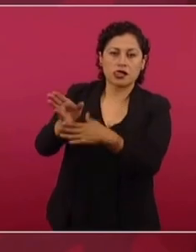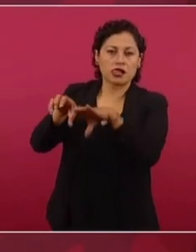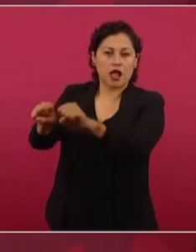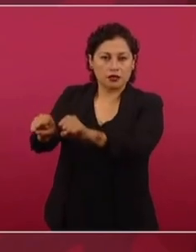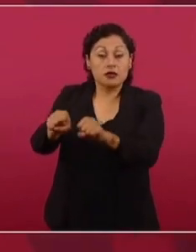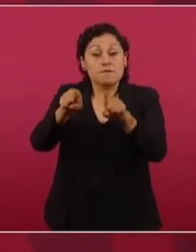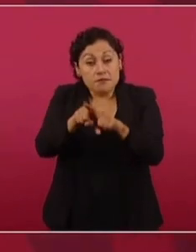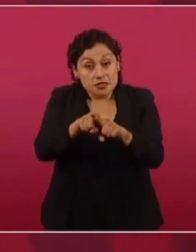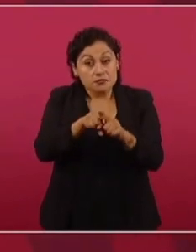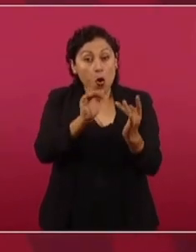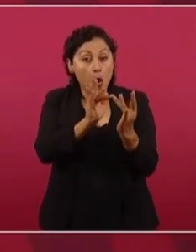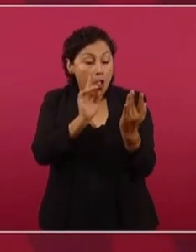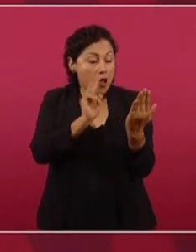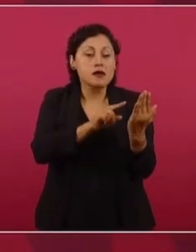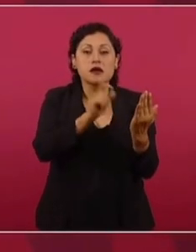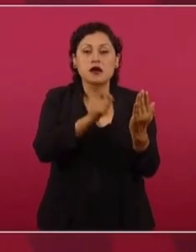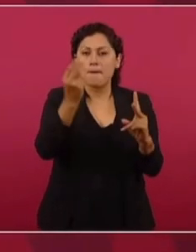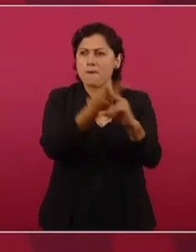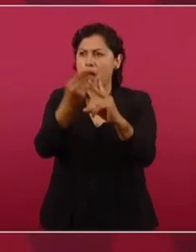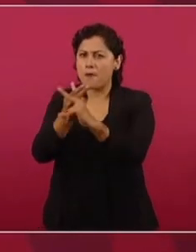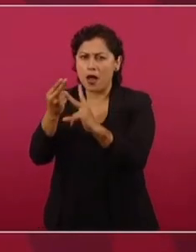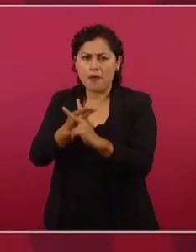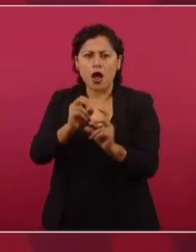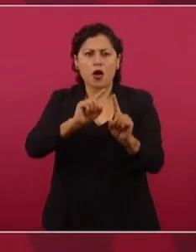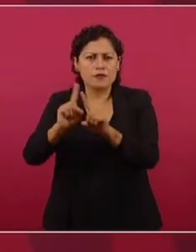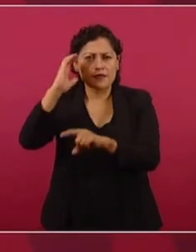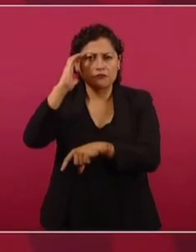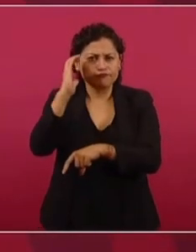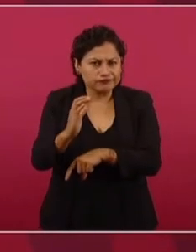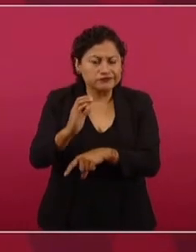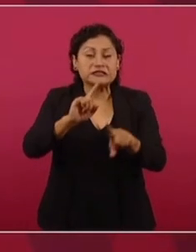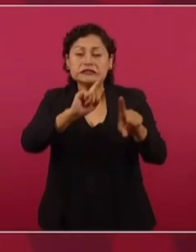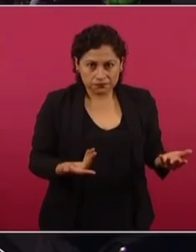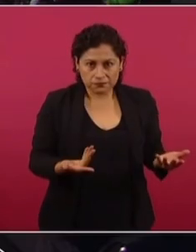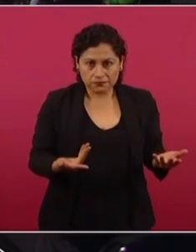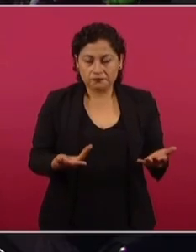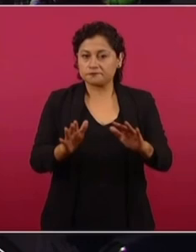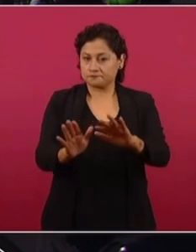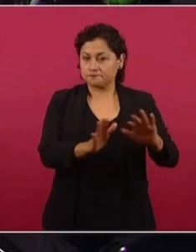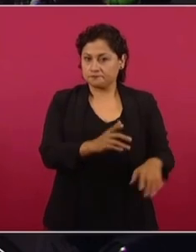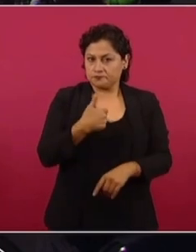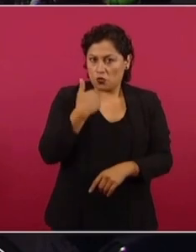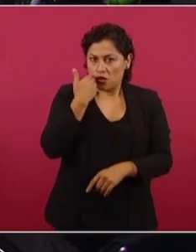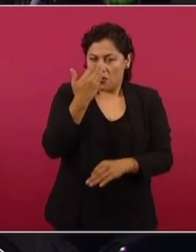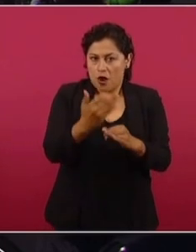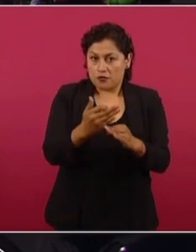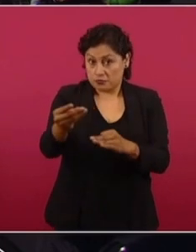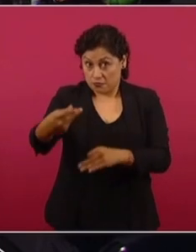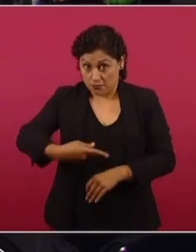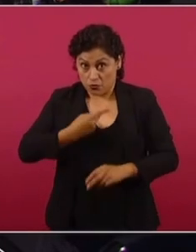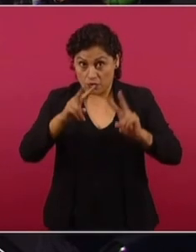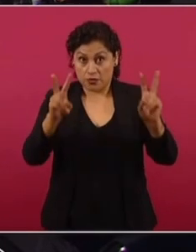crímenes cometidos, de flagrantes violaciones a derechos humanos. Ya que se trató el tema,